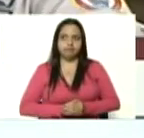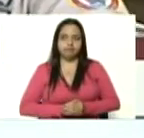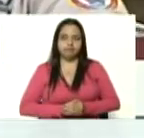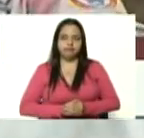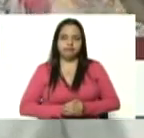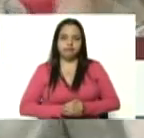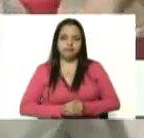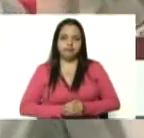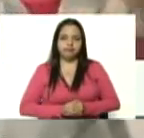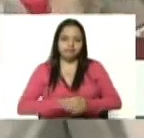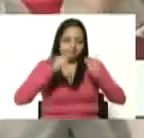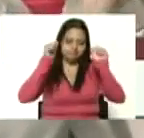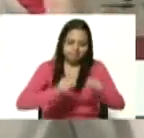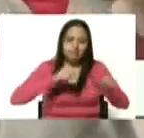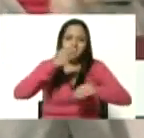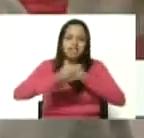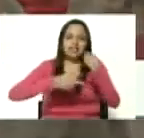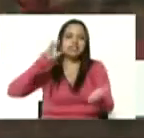cúmplase